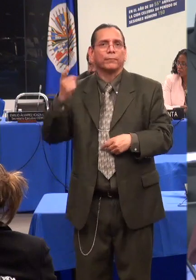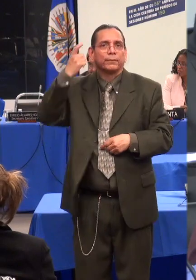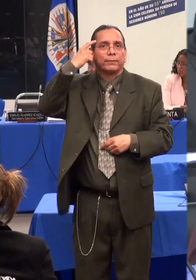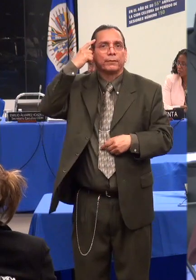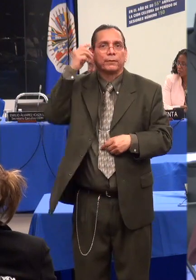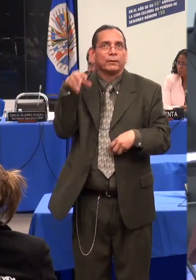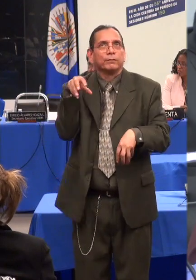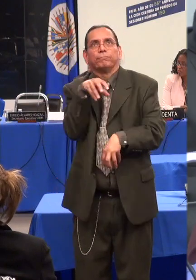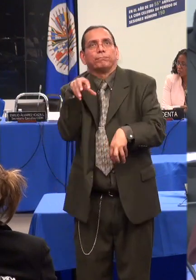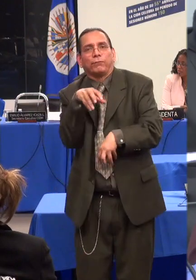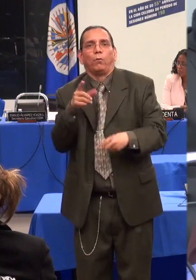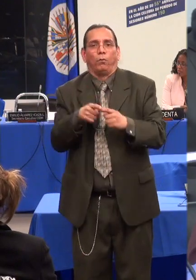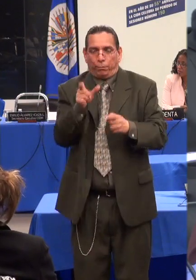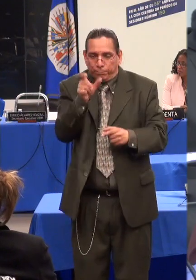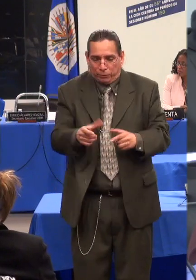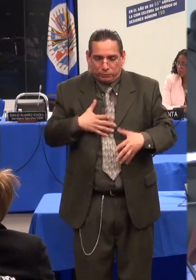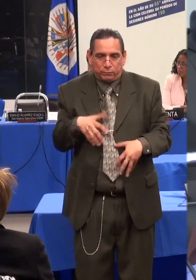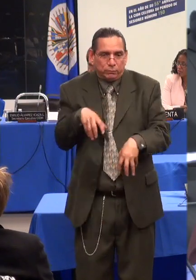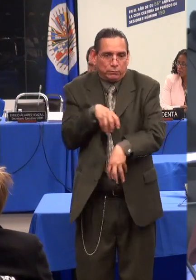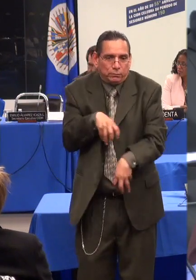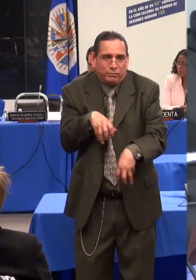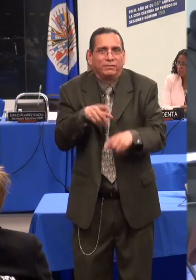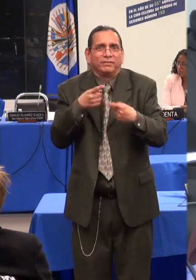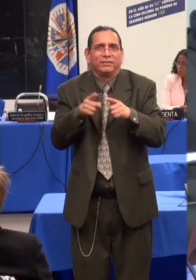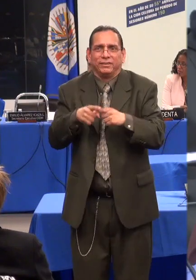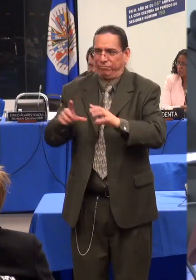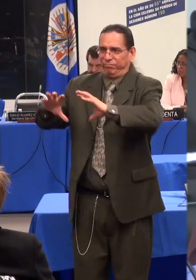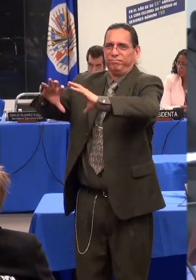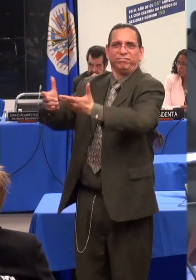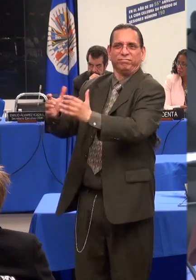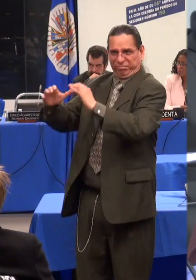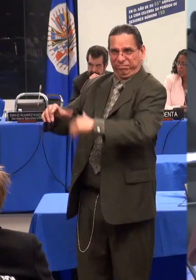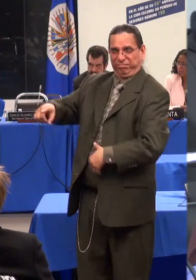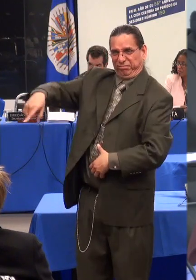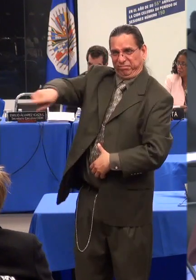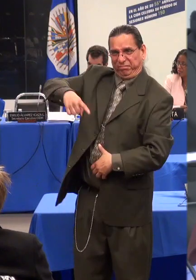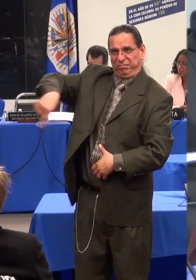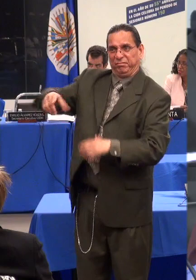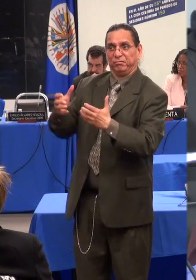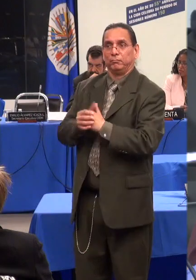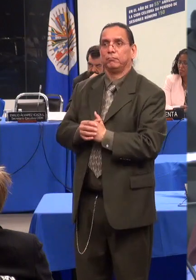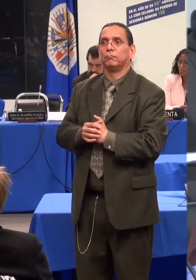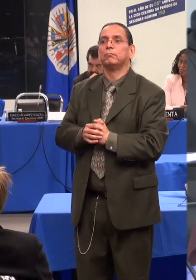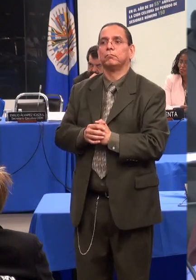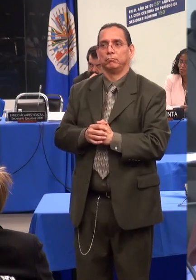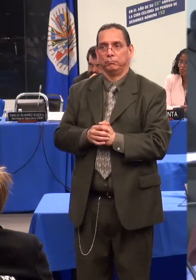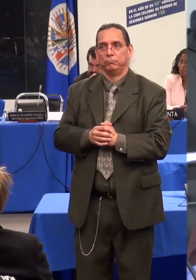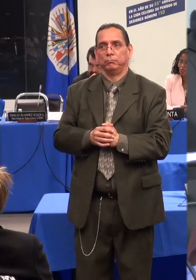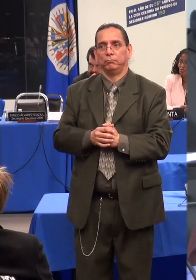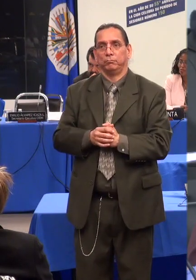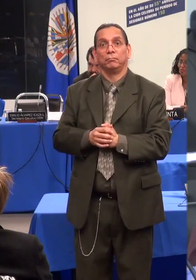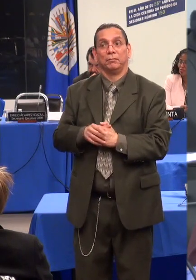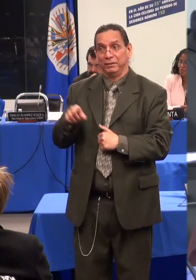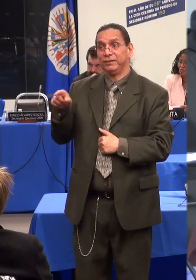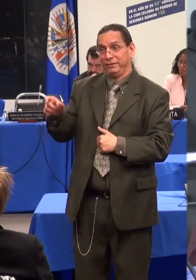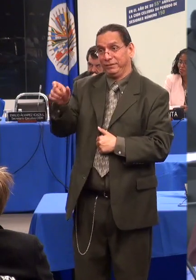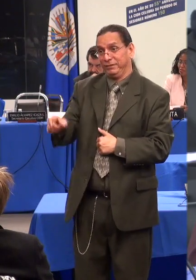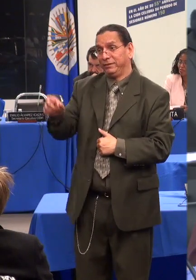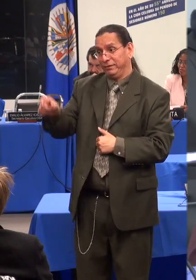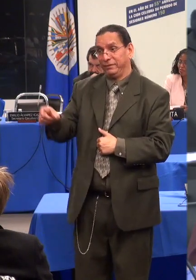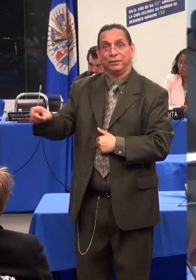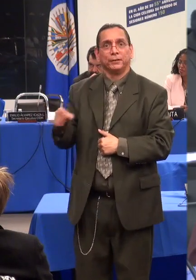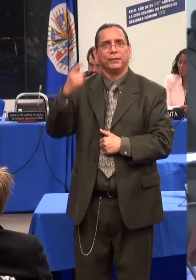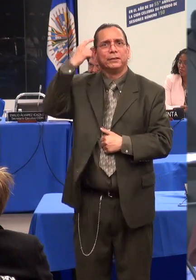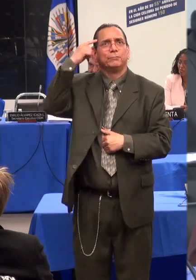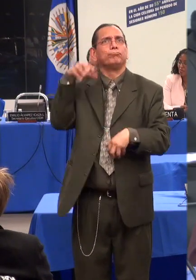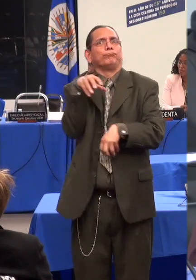personas con discapacidad en los centros zonales de Bogotá entre 2008 y 2011, de los cuales 71% tuvieron víctimas